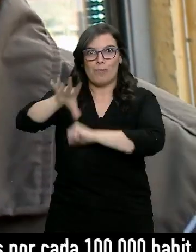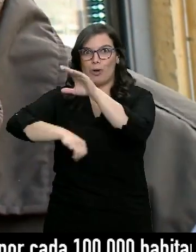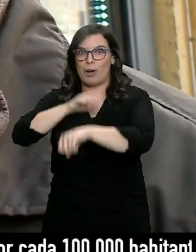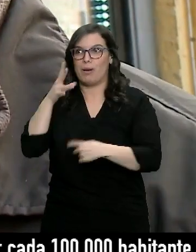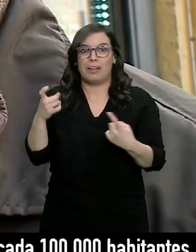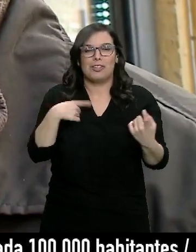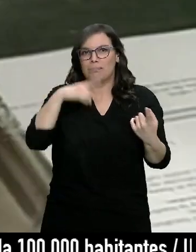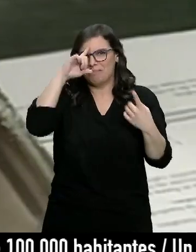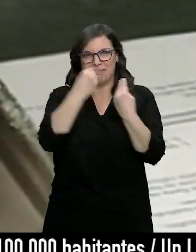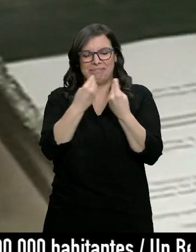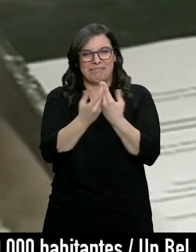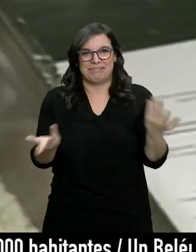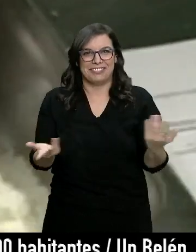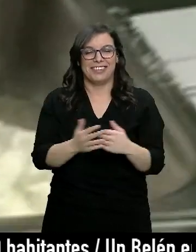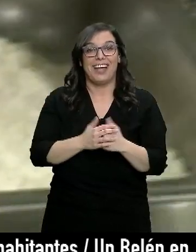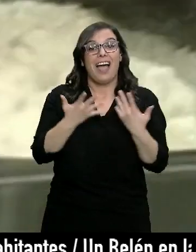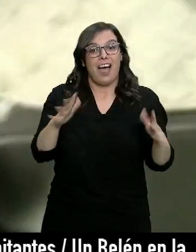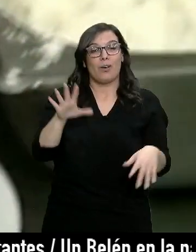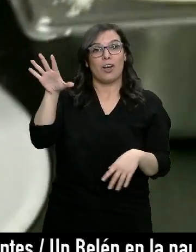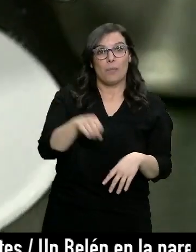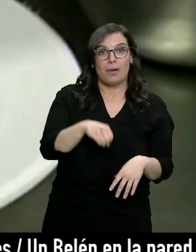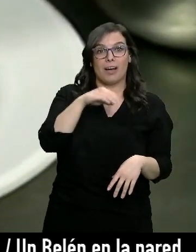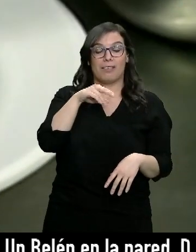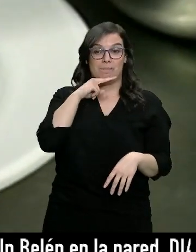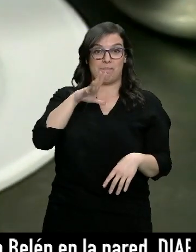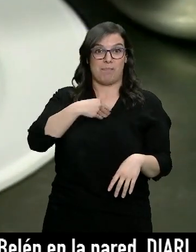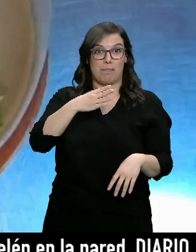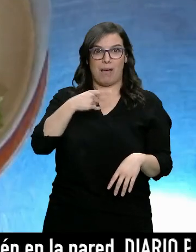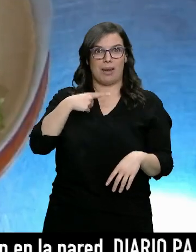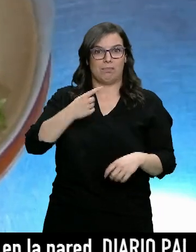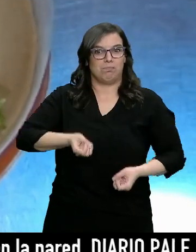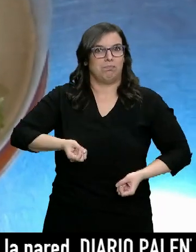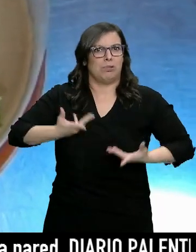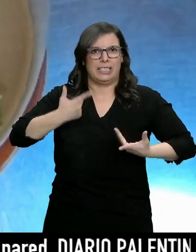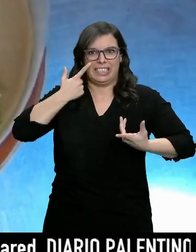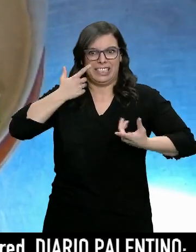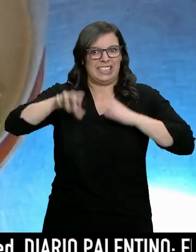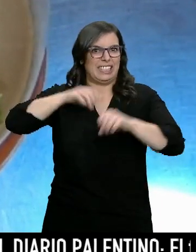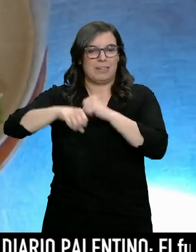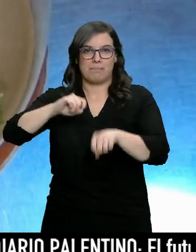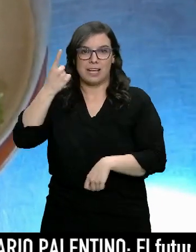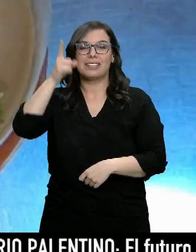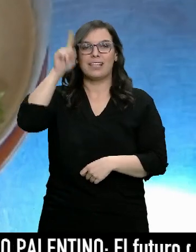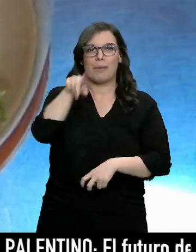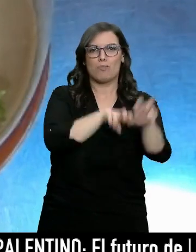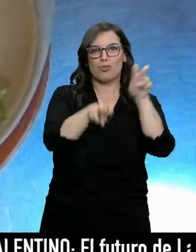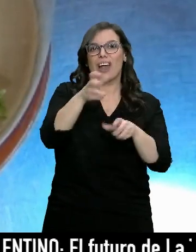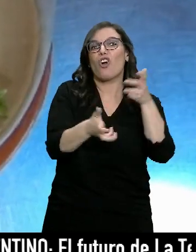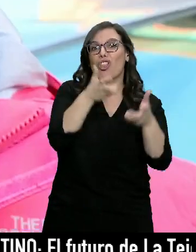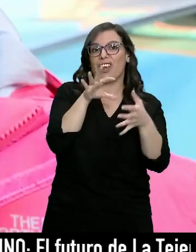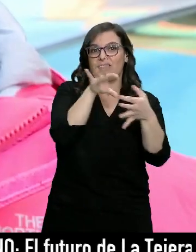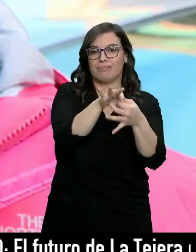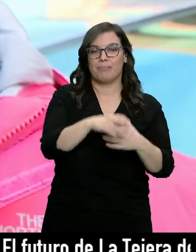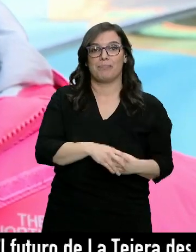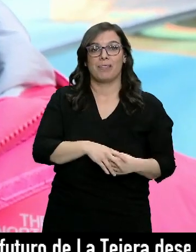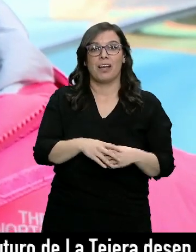no encuentro una explicación lógica. Aunque comprar papel higiénico no fue el único impulso durante el encierro. Las búsquedas sobre cocina también se dispararon. Te